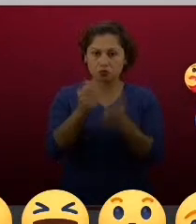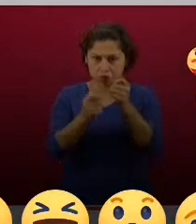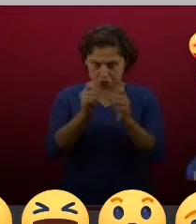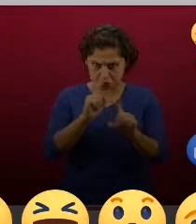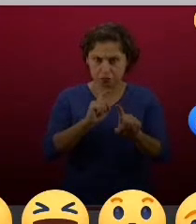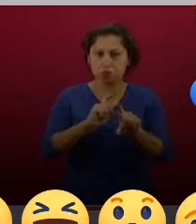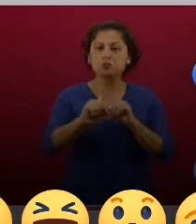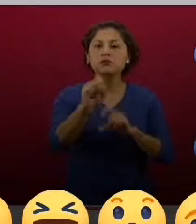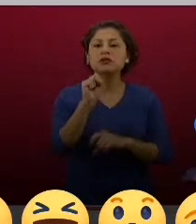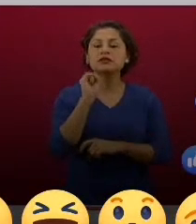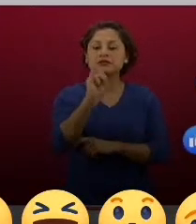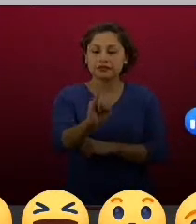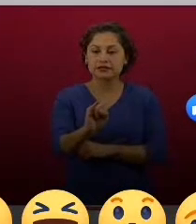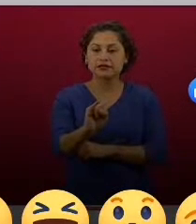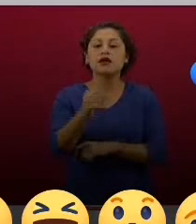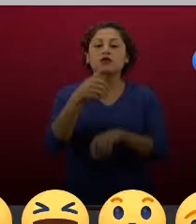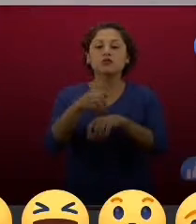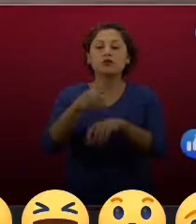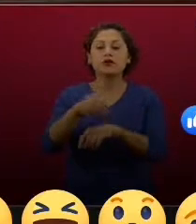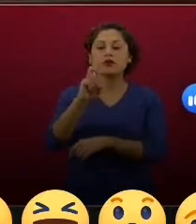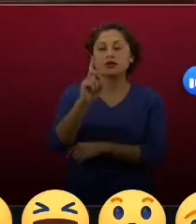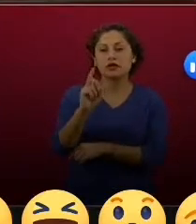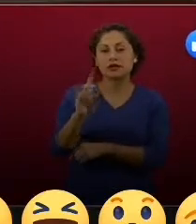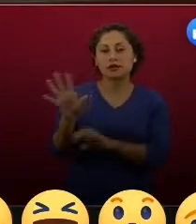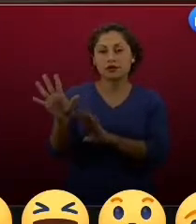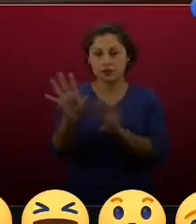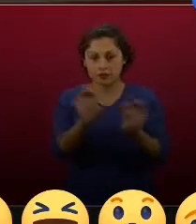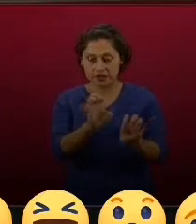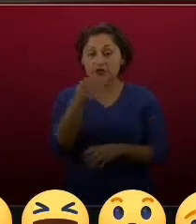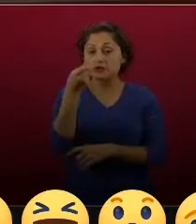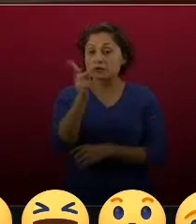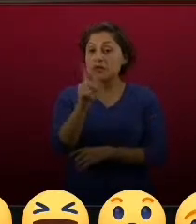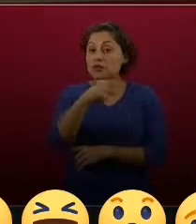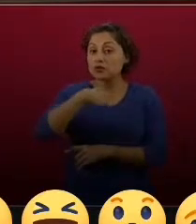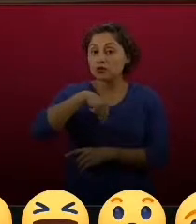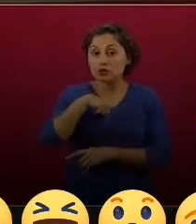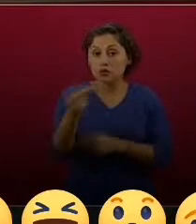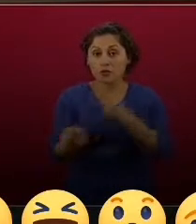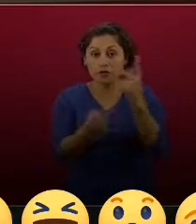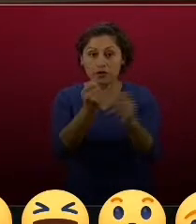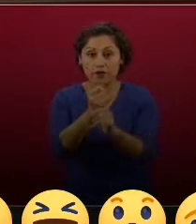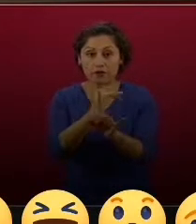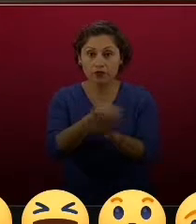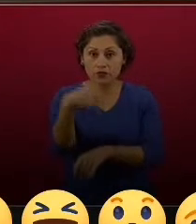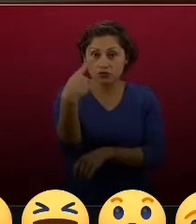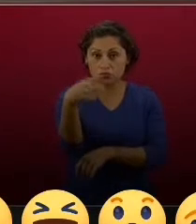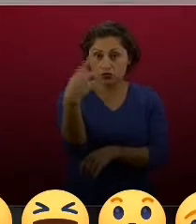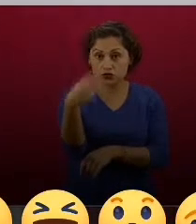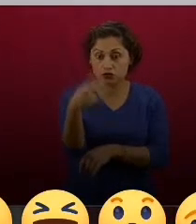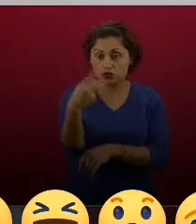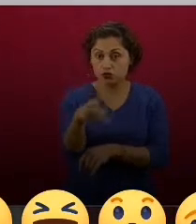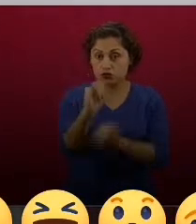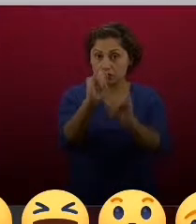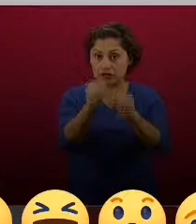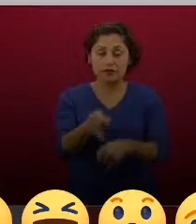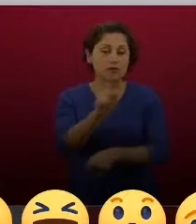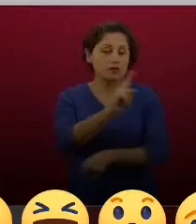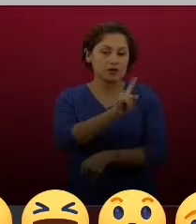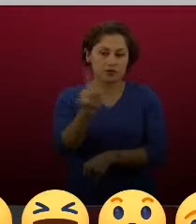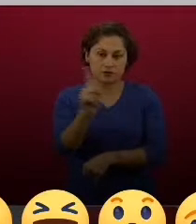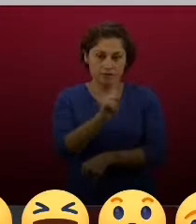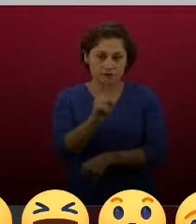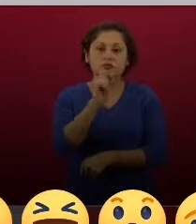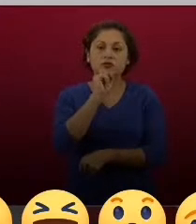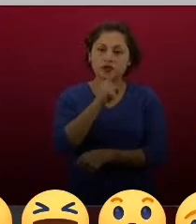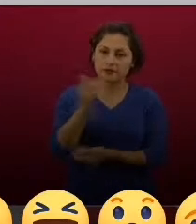que es el 30900. En la que sigue tenemos las páginas oficiales. Ahí está infonavit.org.mx.